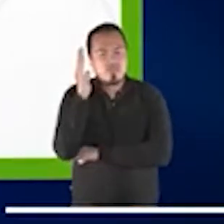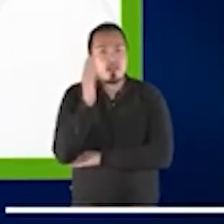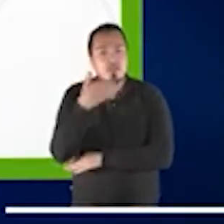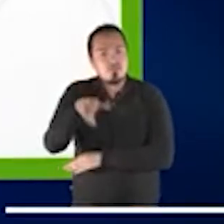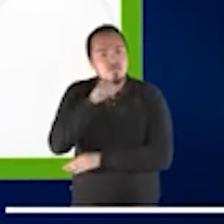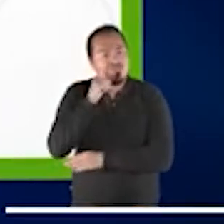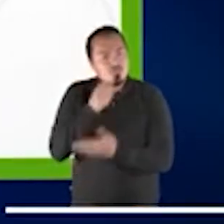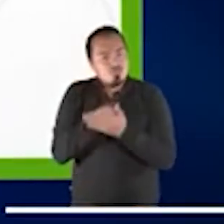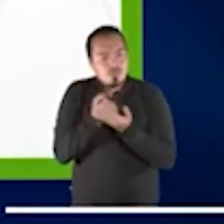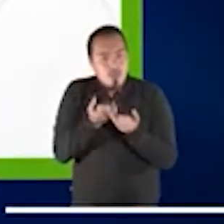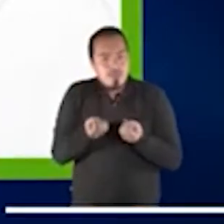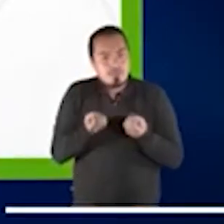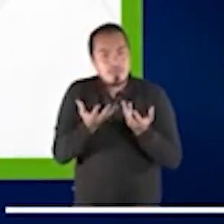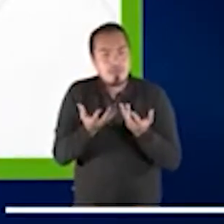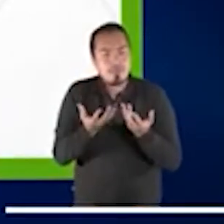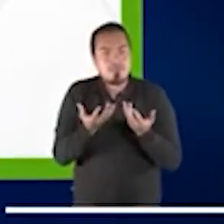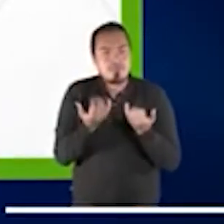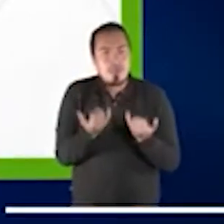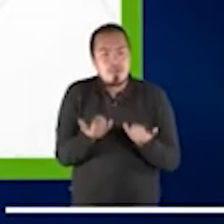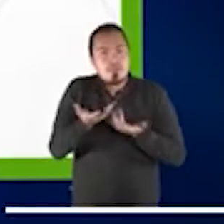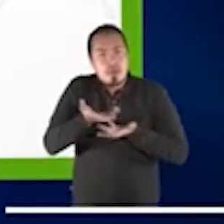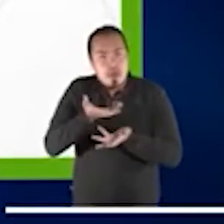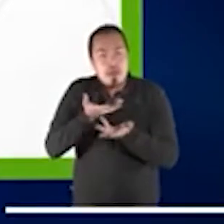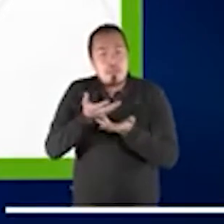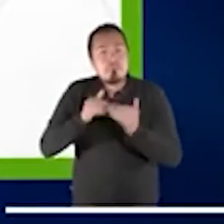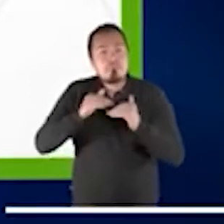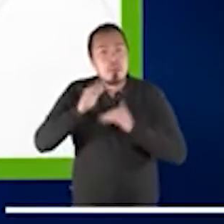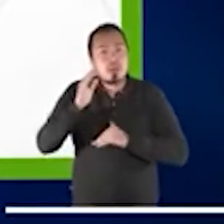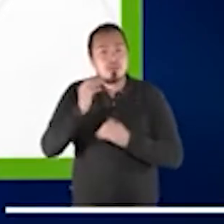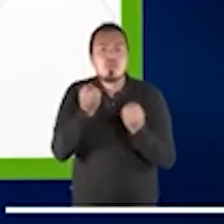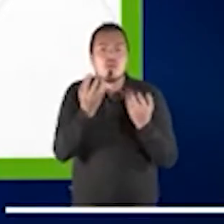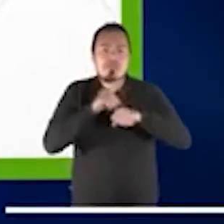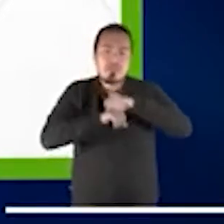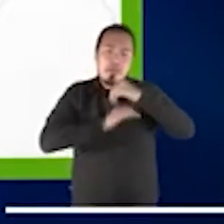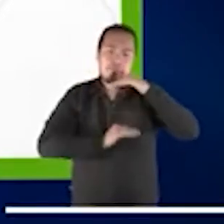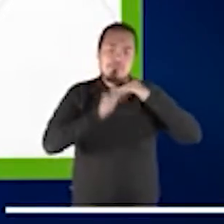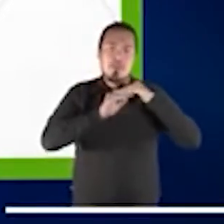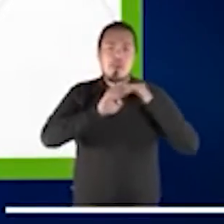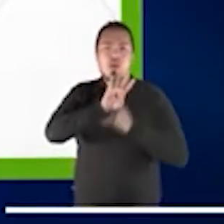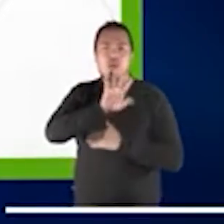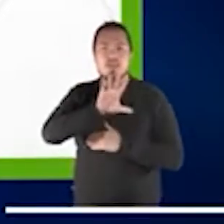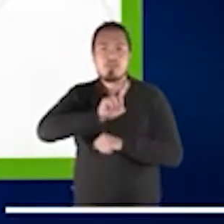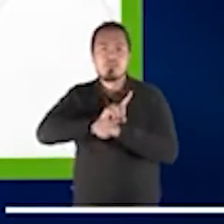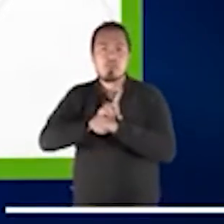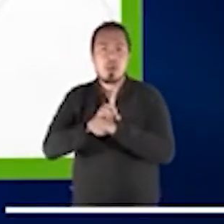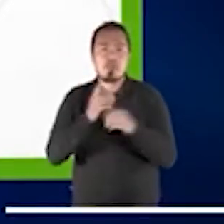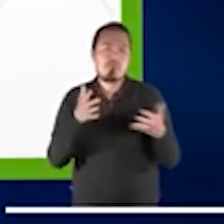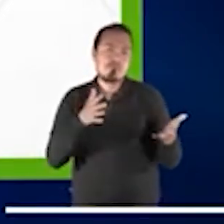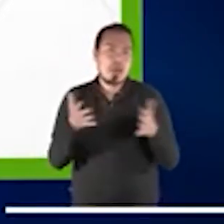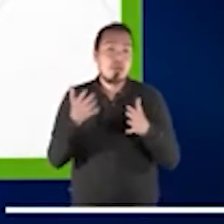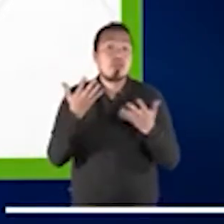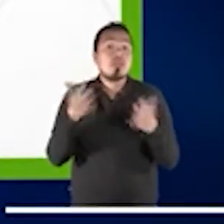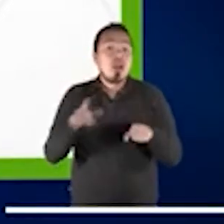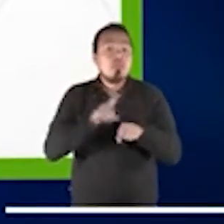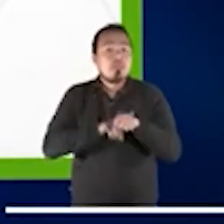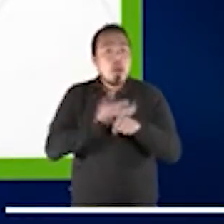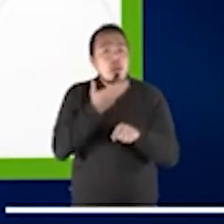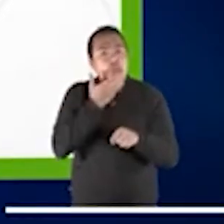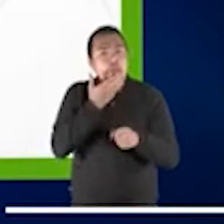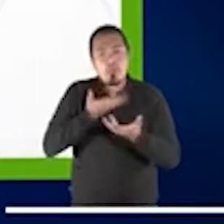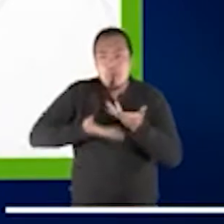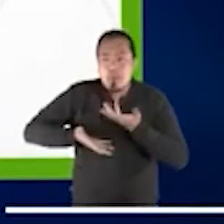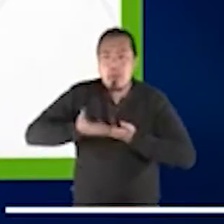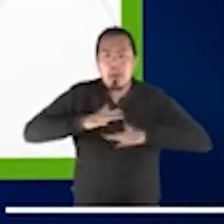hacer que la ponencia sea de, más o menos, vamos a ver, 45 minutos para poder tener un espacio de diálogo con